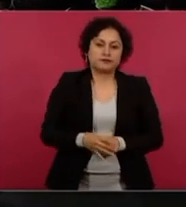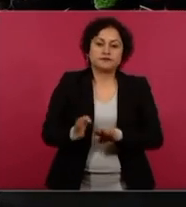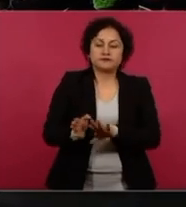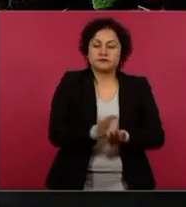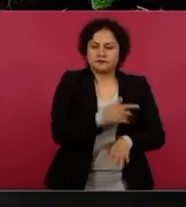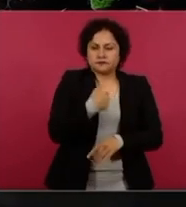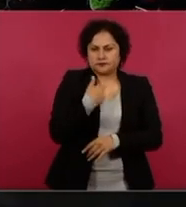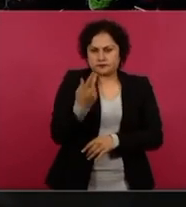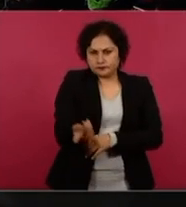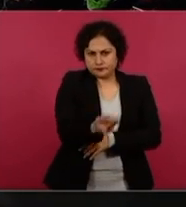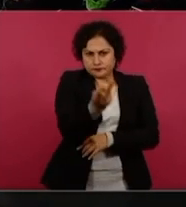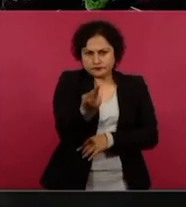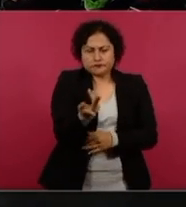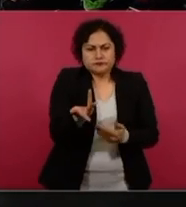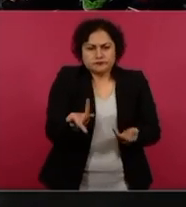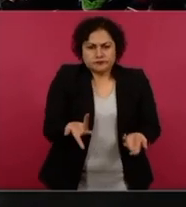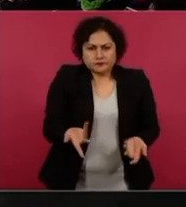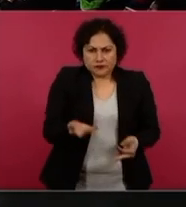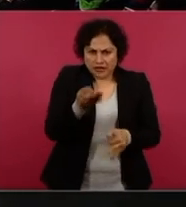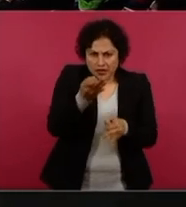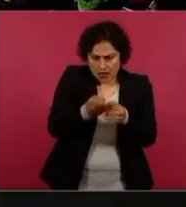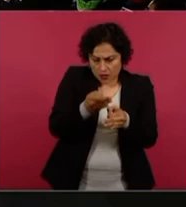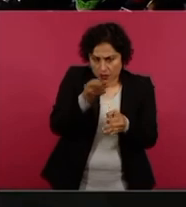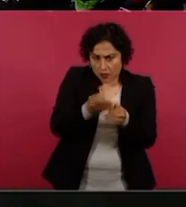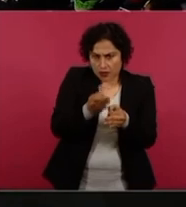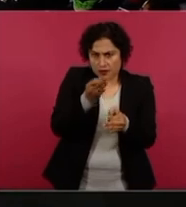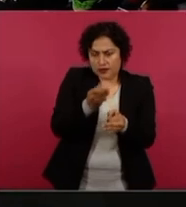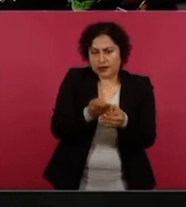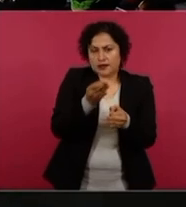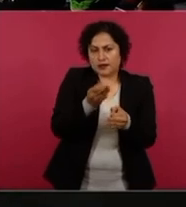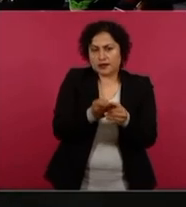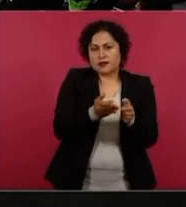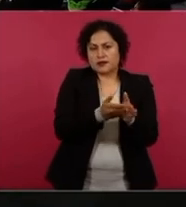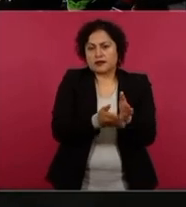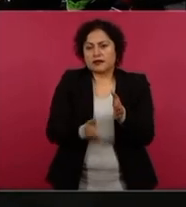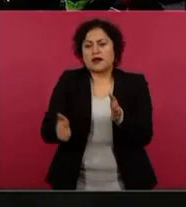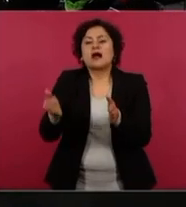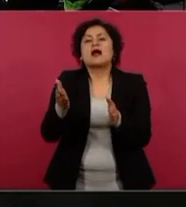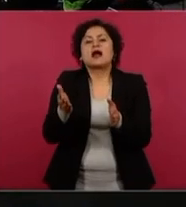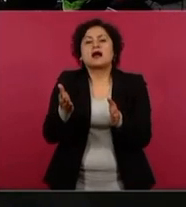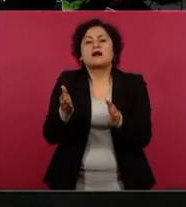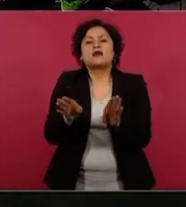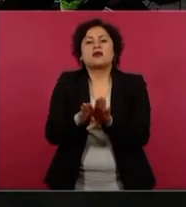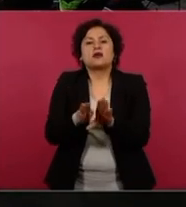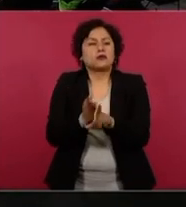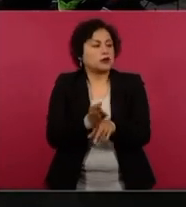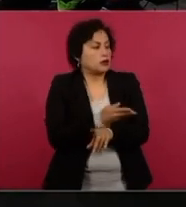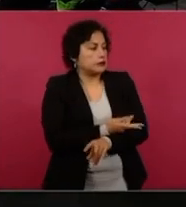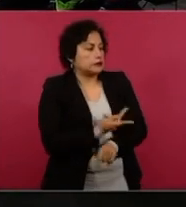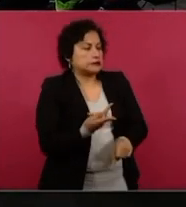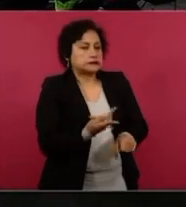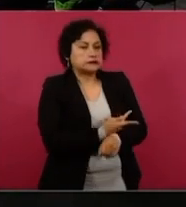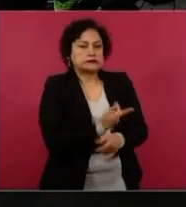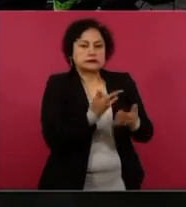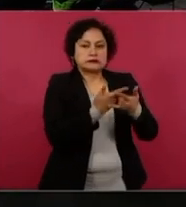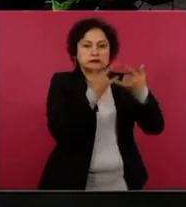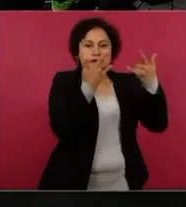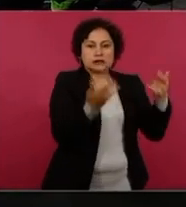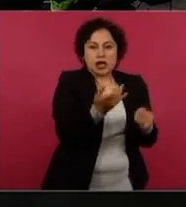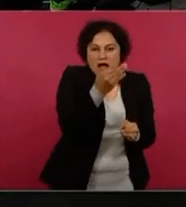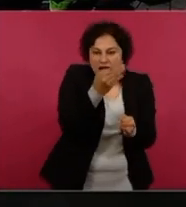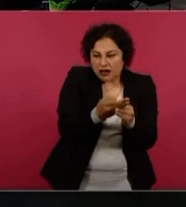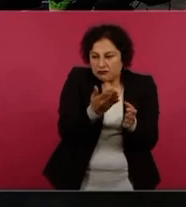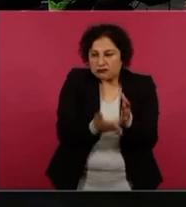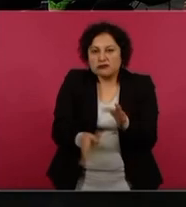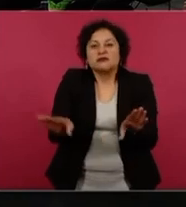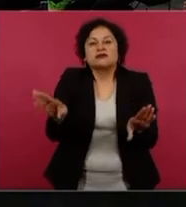blinda, bueno, cómo se da este antecedente y con este antecedente cómo se blinda con la presencia de grupos criminales,